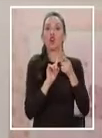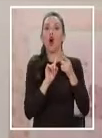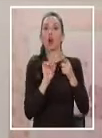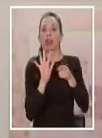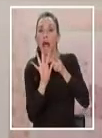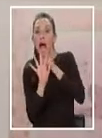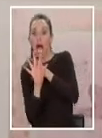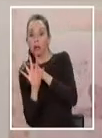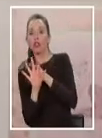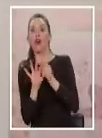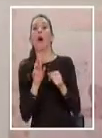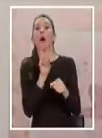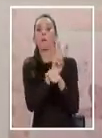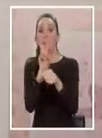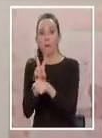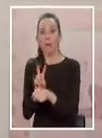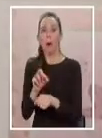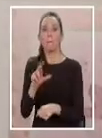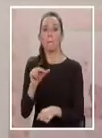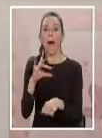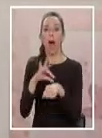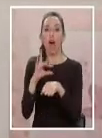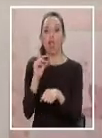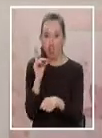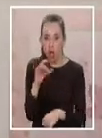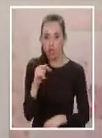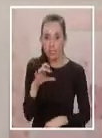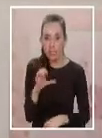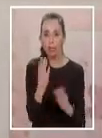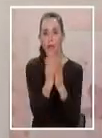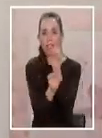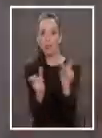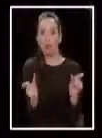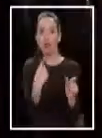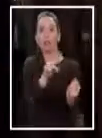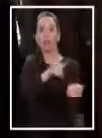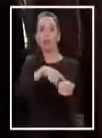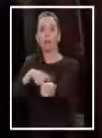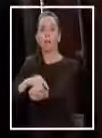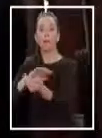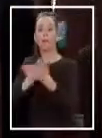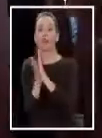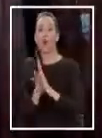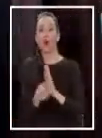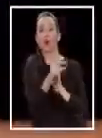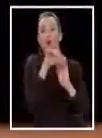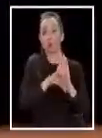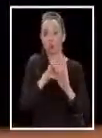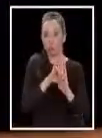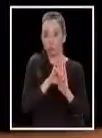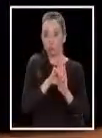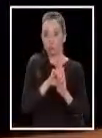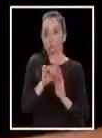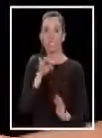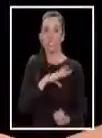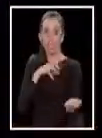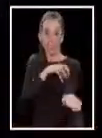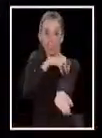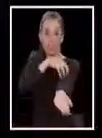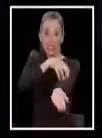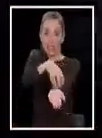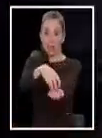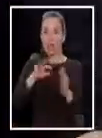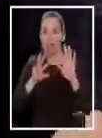docente, para docente, los estudiantes y todos sus grupos familiares. De momento, a nivel nacional, el 98